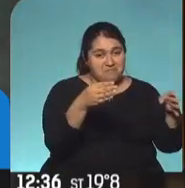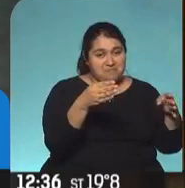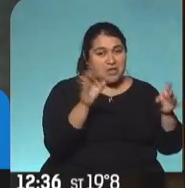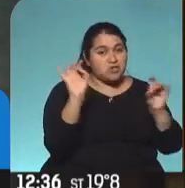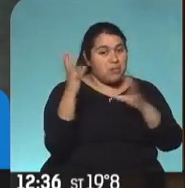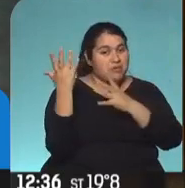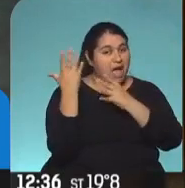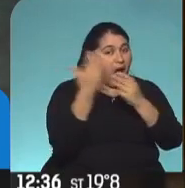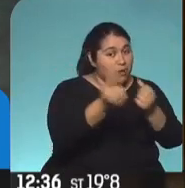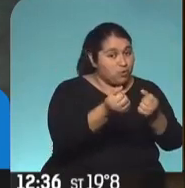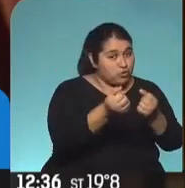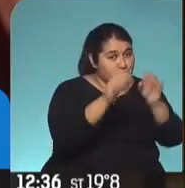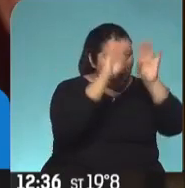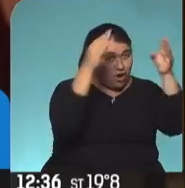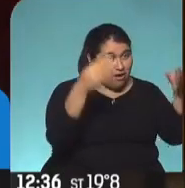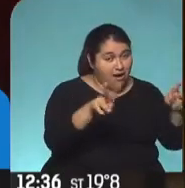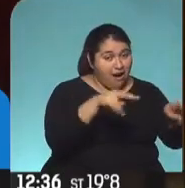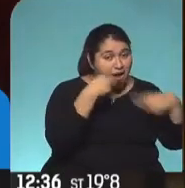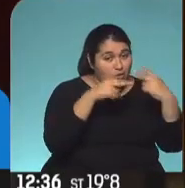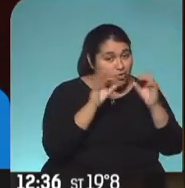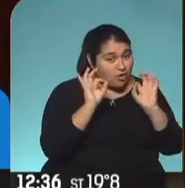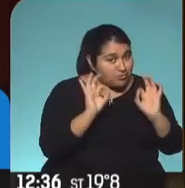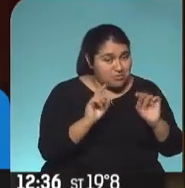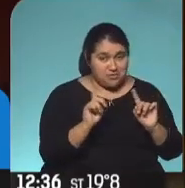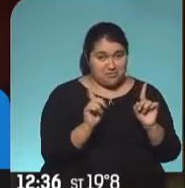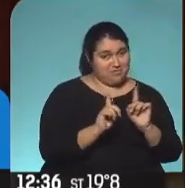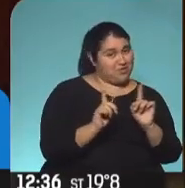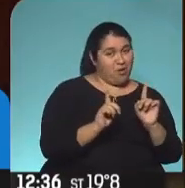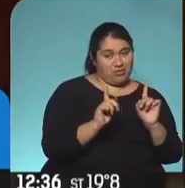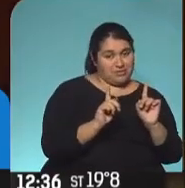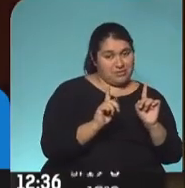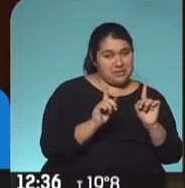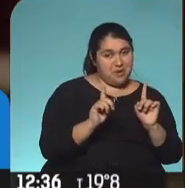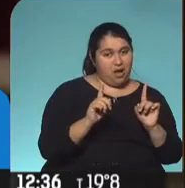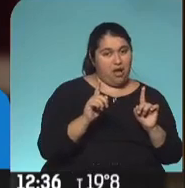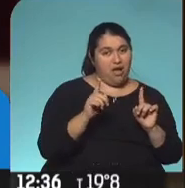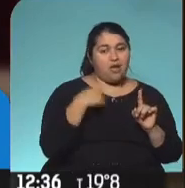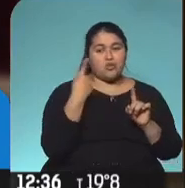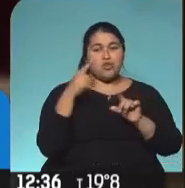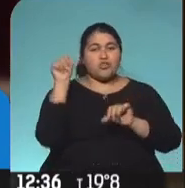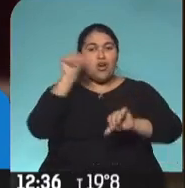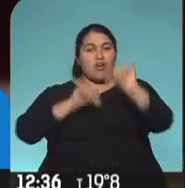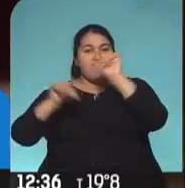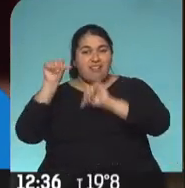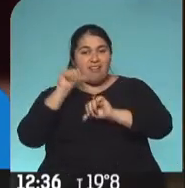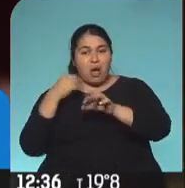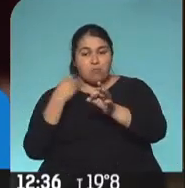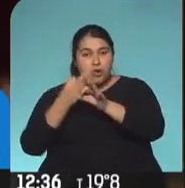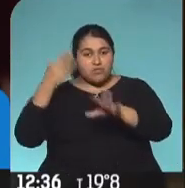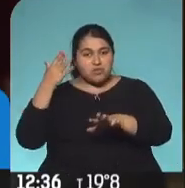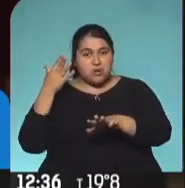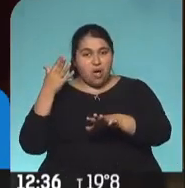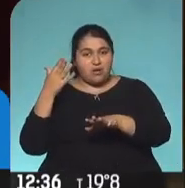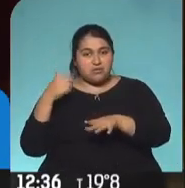no solamente le pasa a los comedores de barrio, en las periferias de la ciudad, nos pasa a los científicos. Este experimento que estamos haciendo